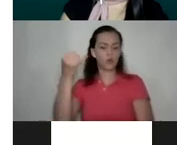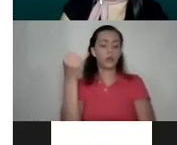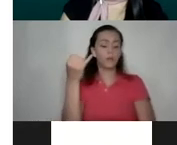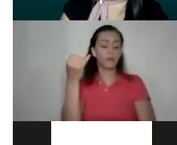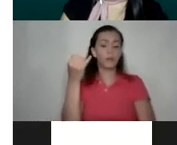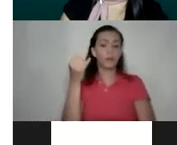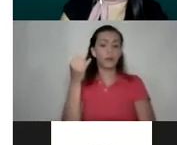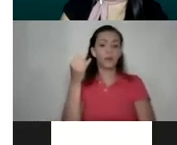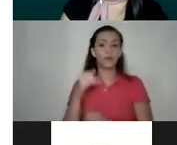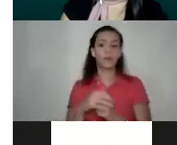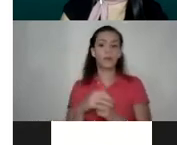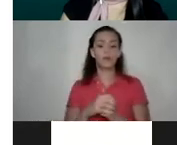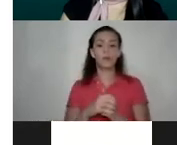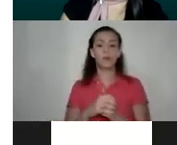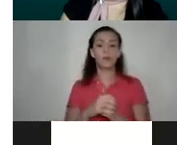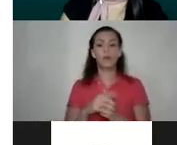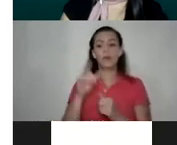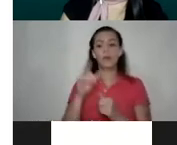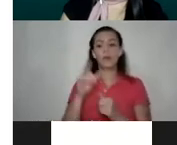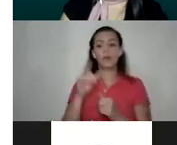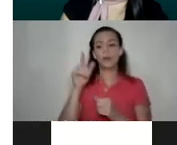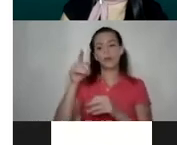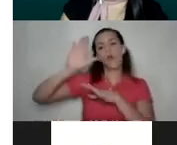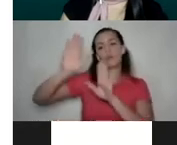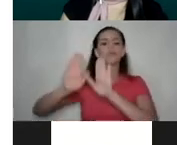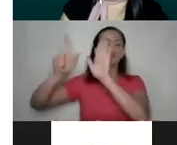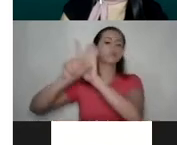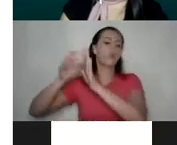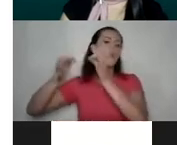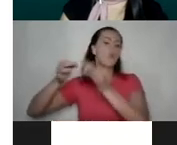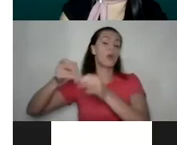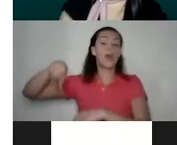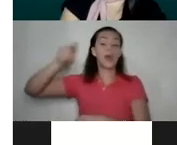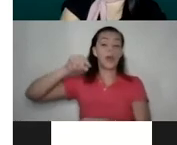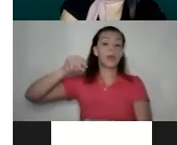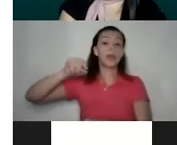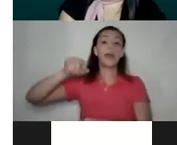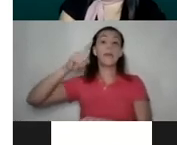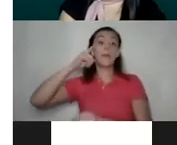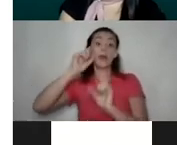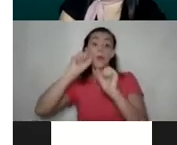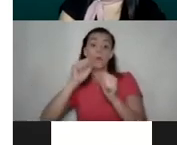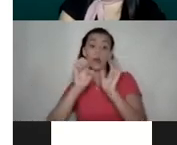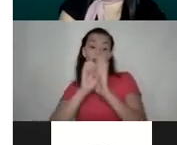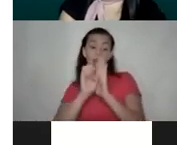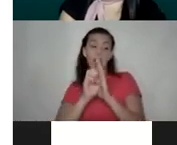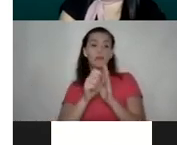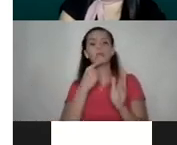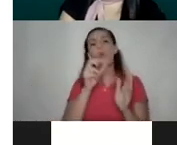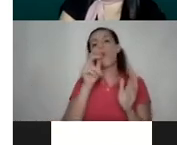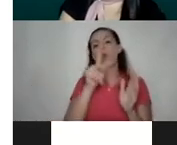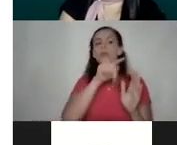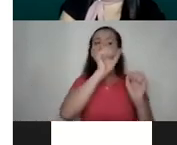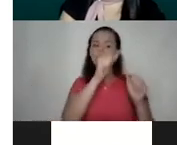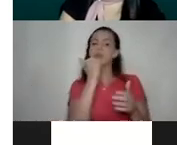la Corte, digamos, de la Corte de Suprema de Justicia, que ellos para poder llevar, para poder decir, ok, si es un